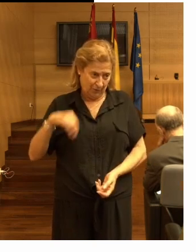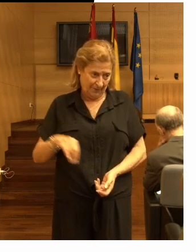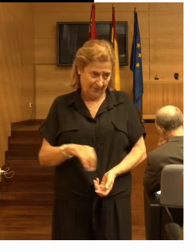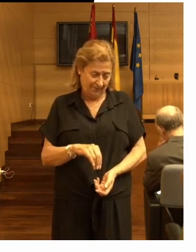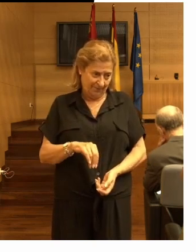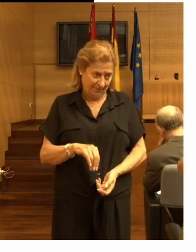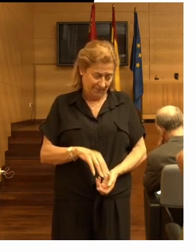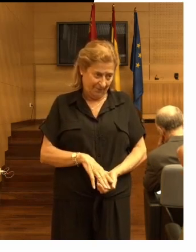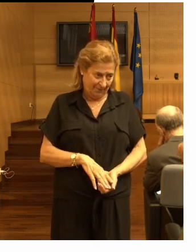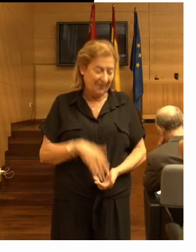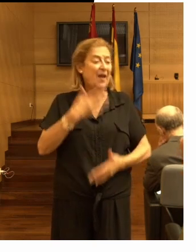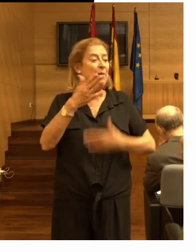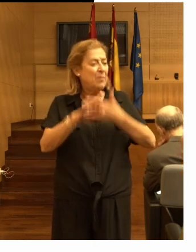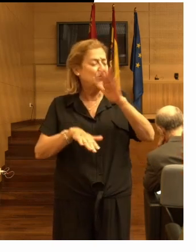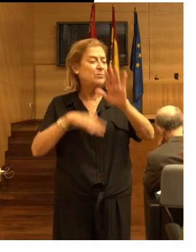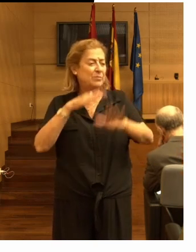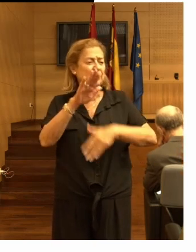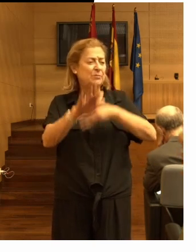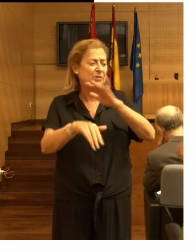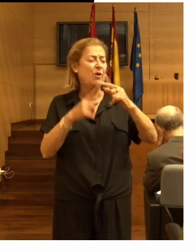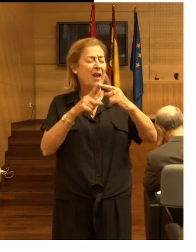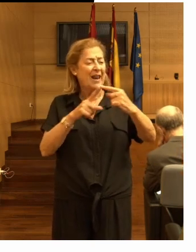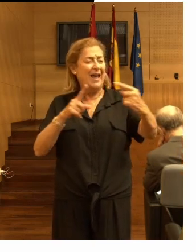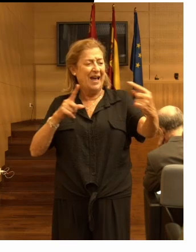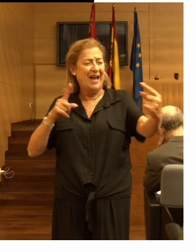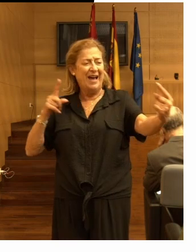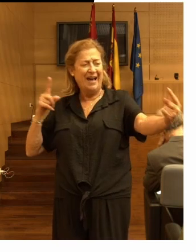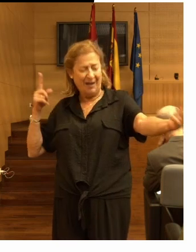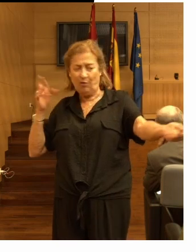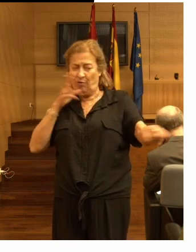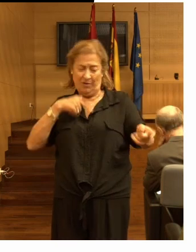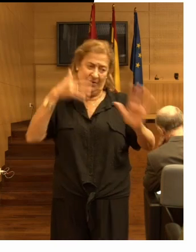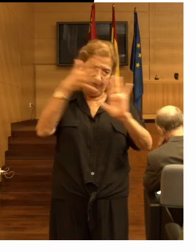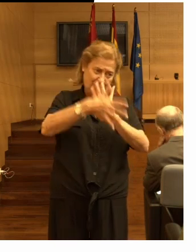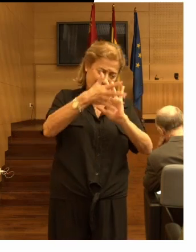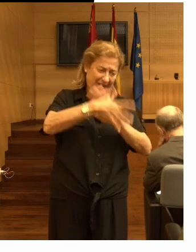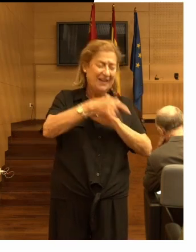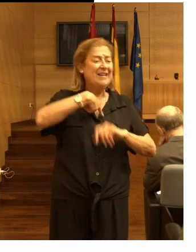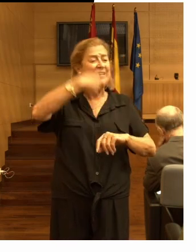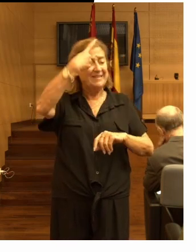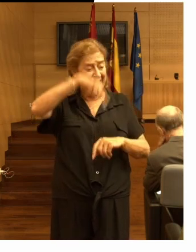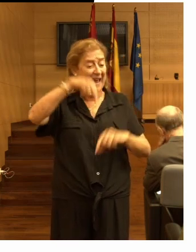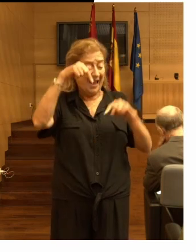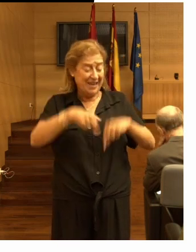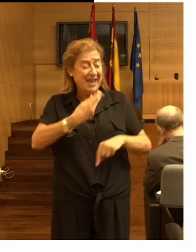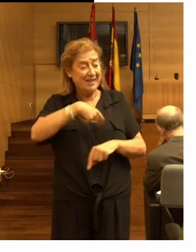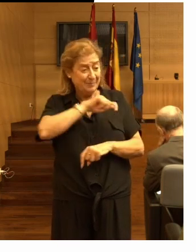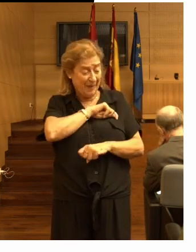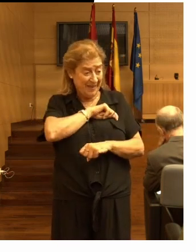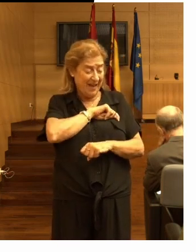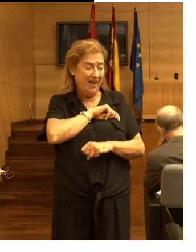el proceso ha sido largo y es lo que les voy a contar sé que aquí en España